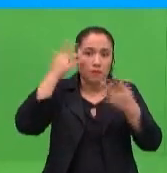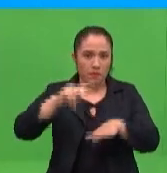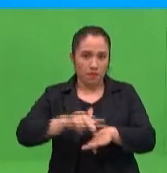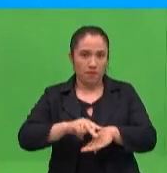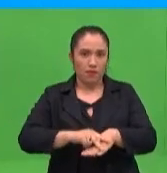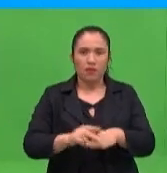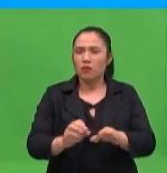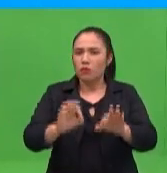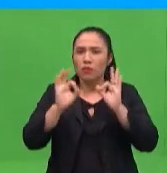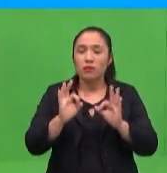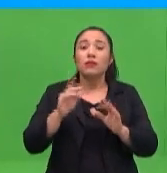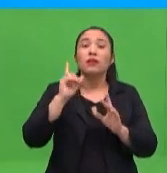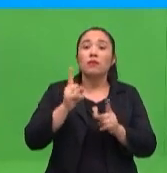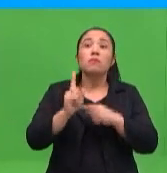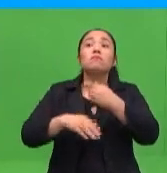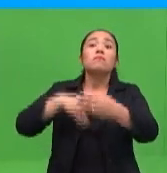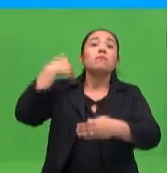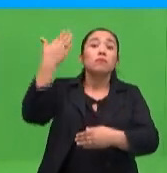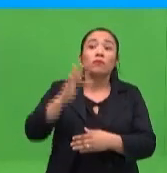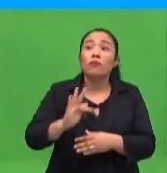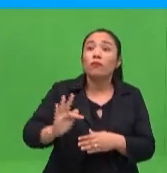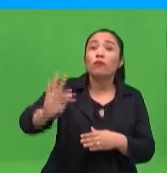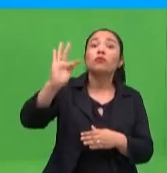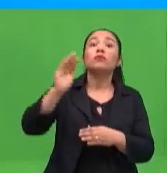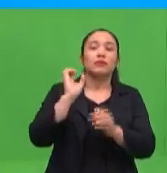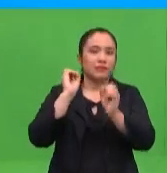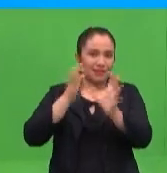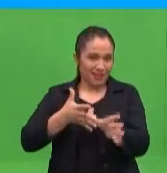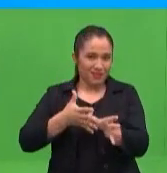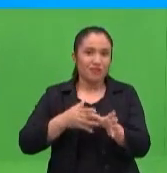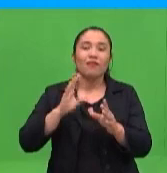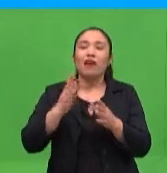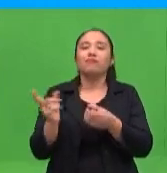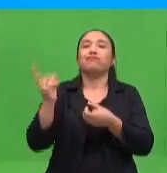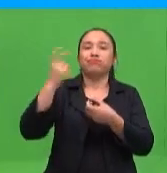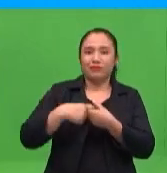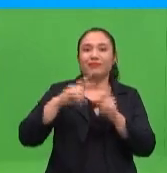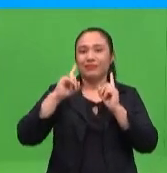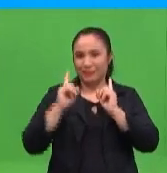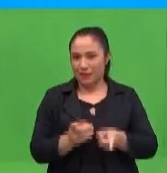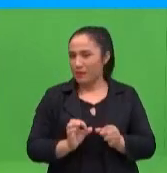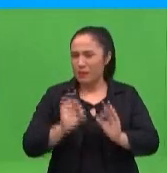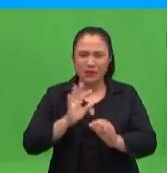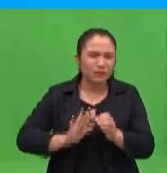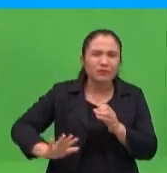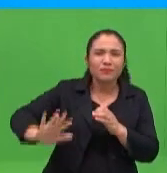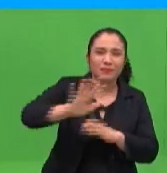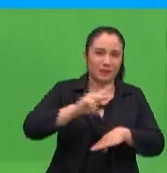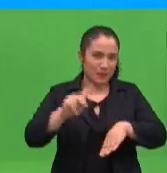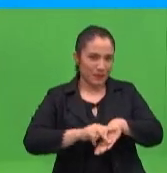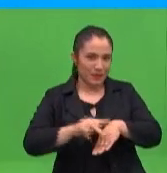y próximamente también a gente del Chaco que se va a estar sumando en la retransmisión. Canales y radios del Chaco